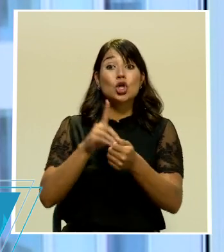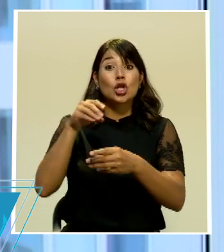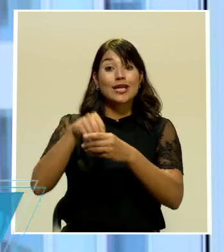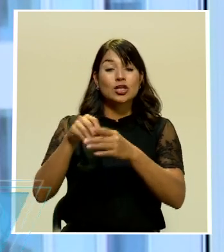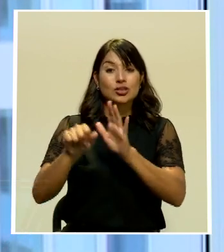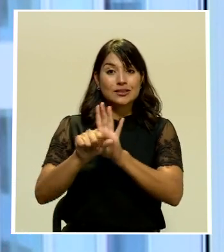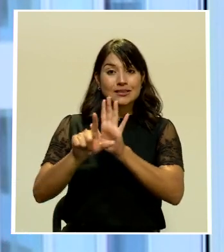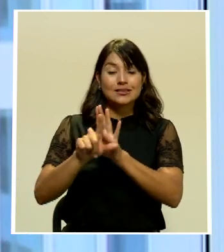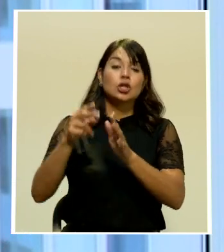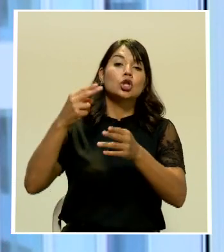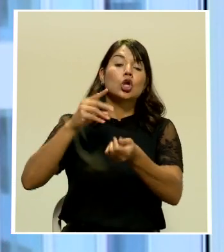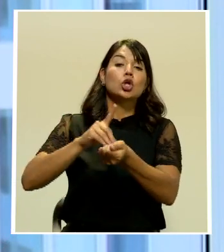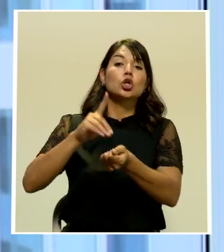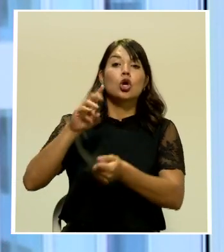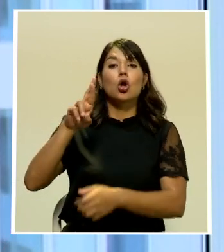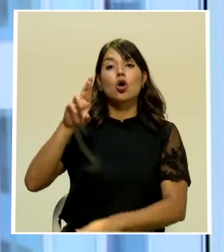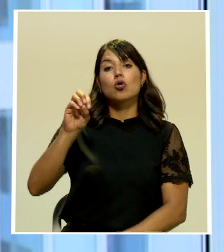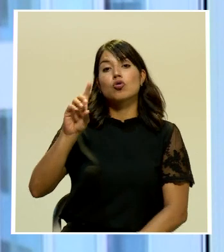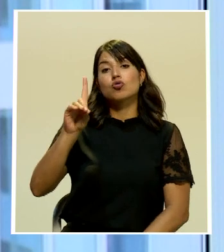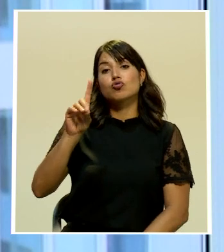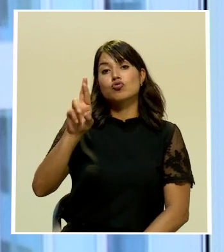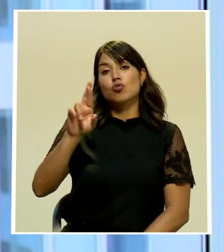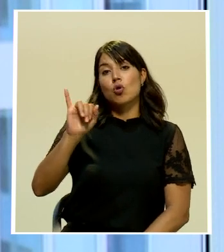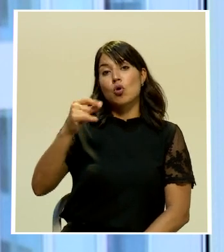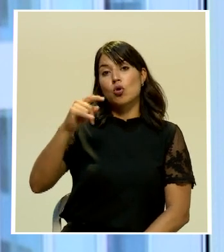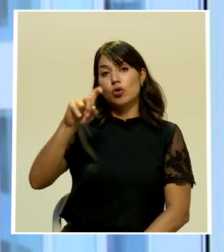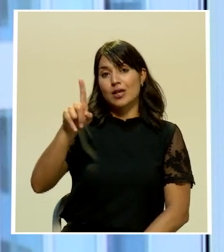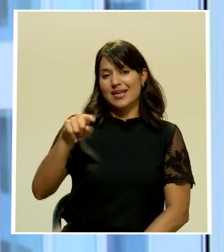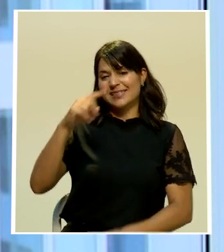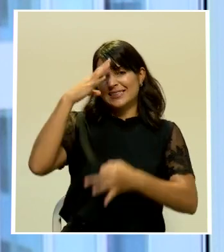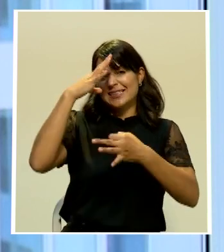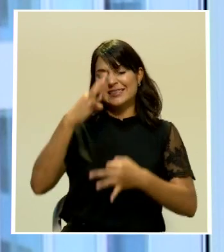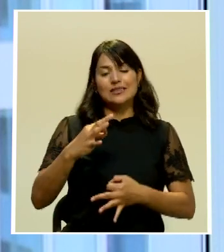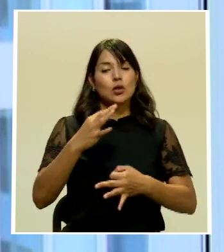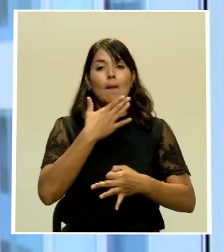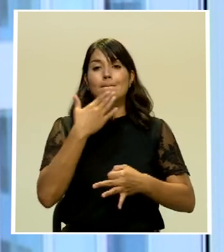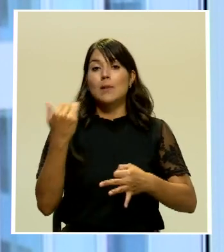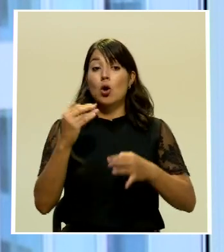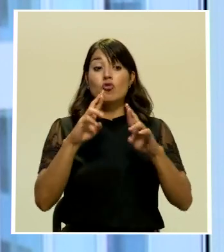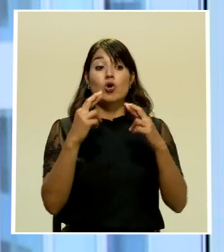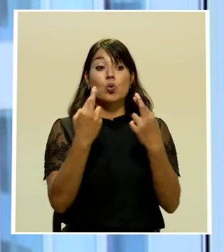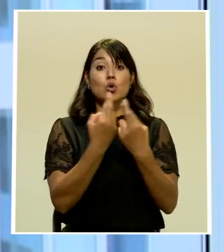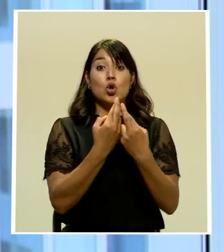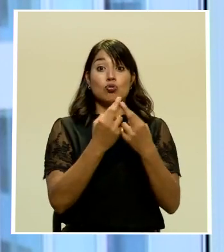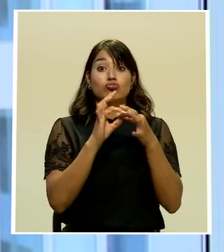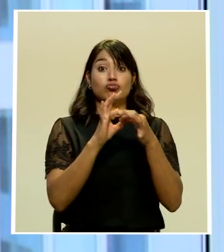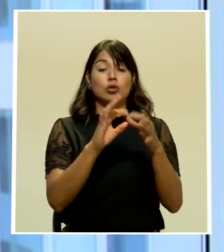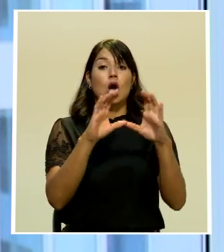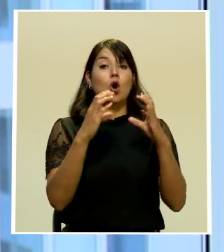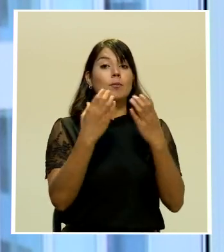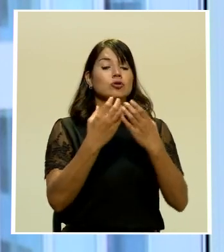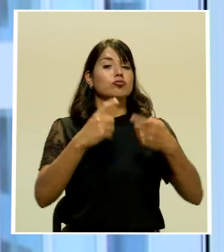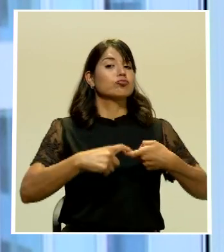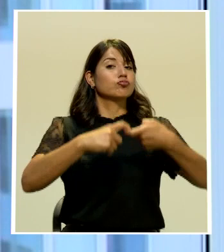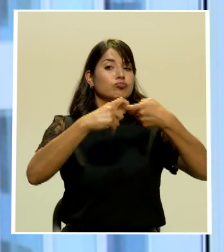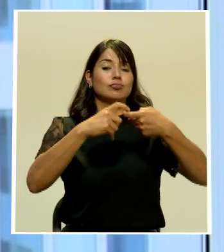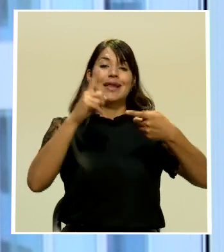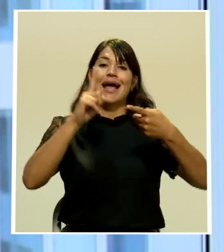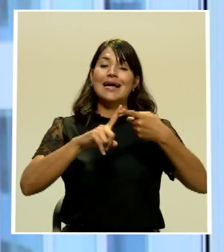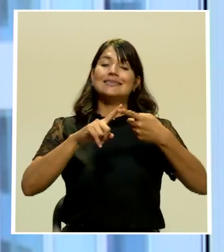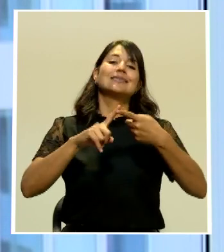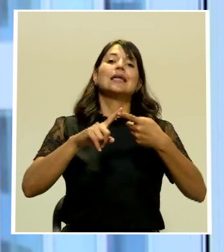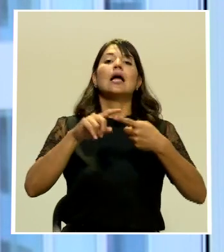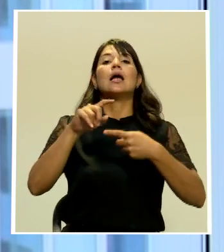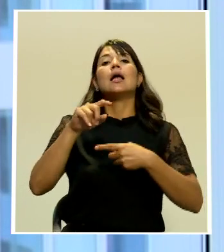las comisiones hasta el 2 de noviembre es decir por lo que resta esta semana y toda la